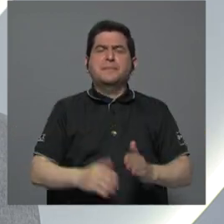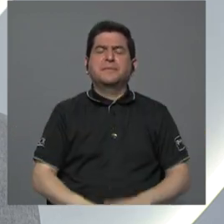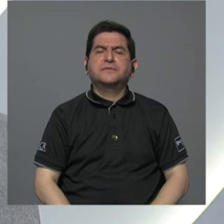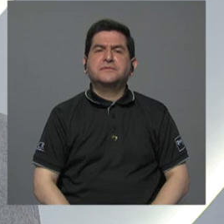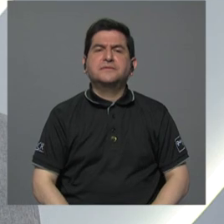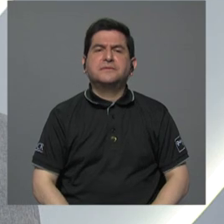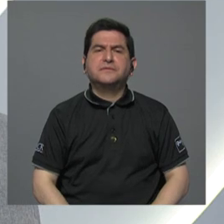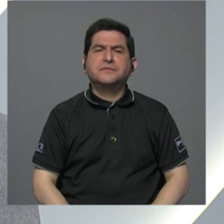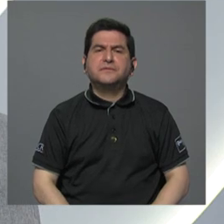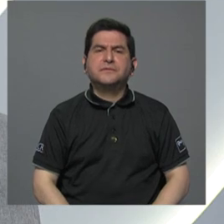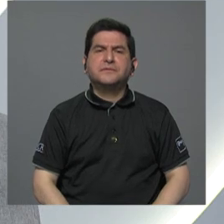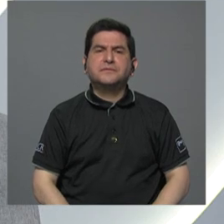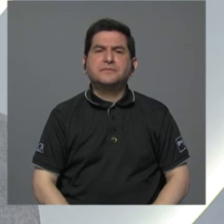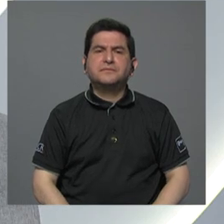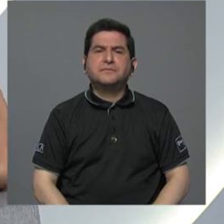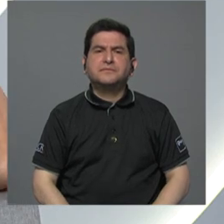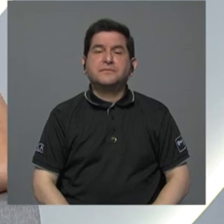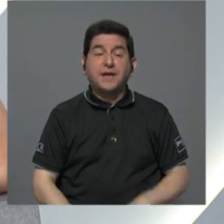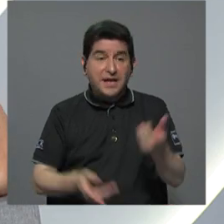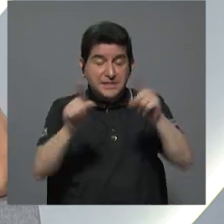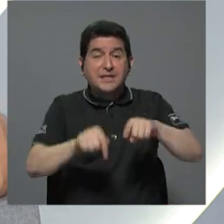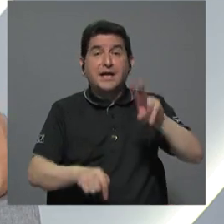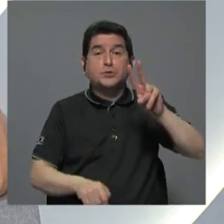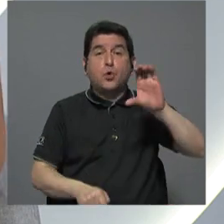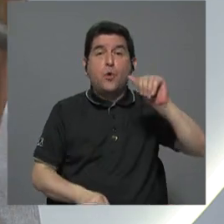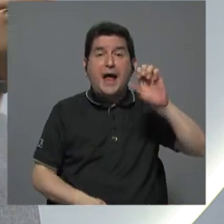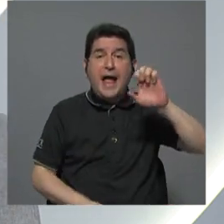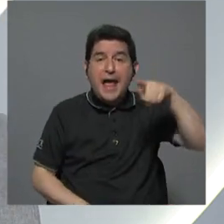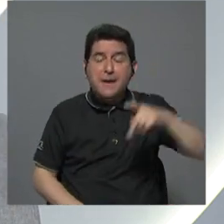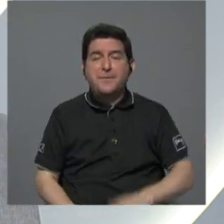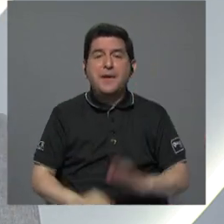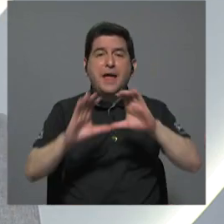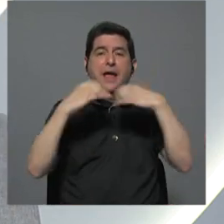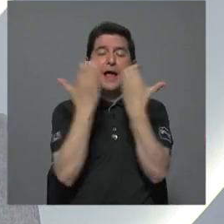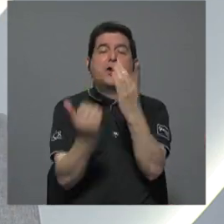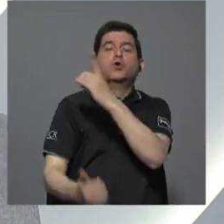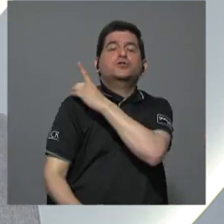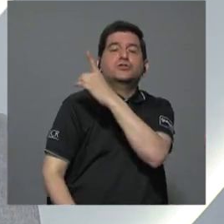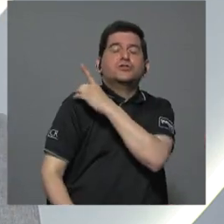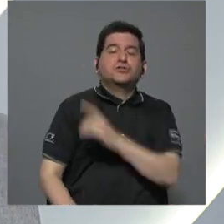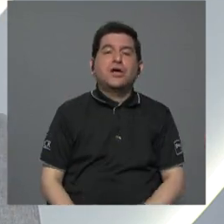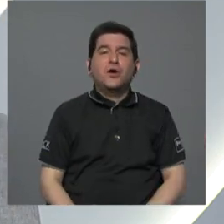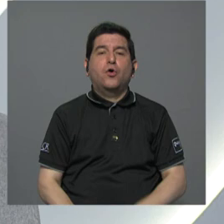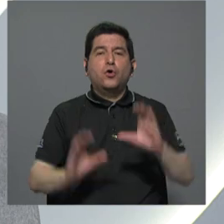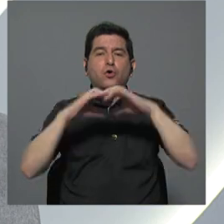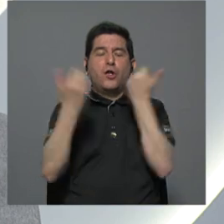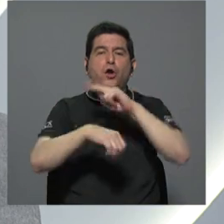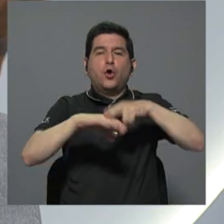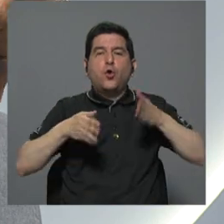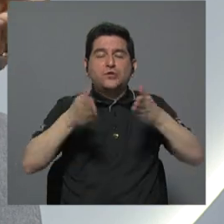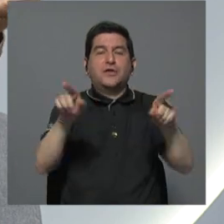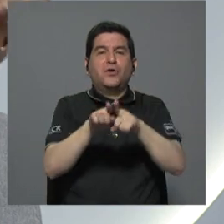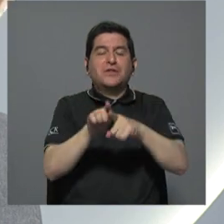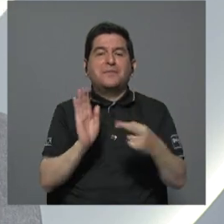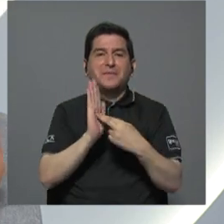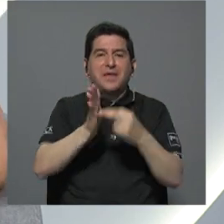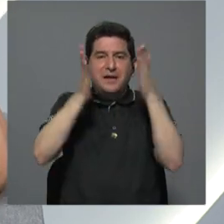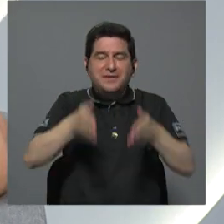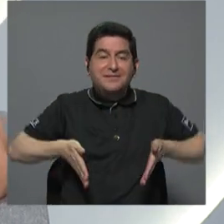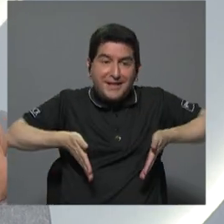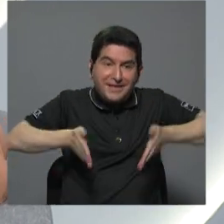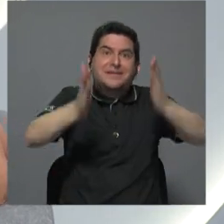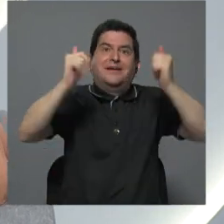empresaria de UCAEP, en la junta, en el consejo directivo del Conavi y también un representante de las